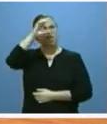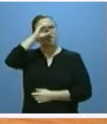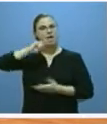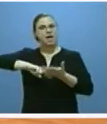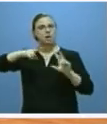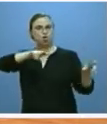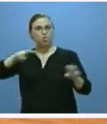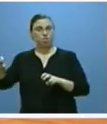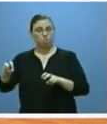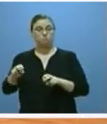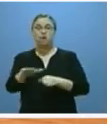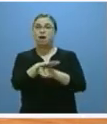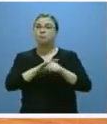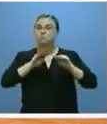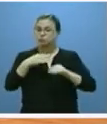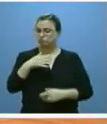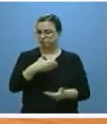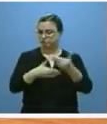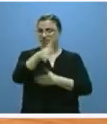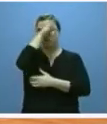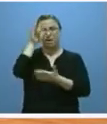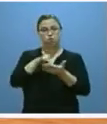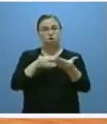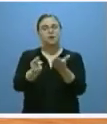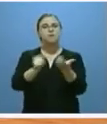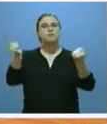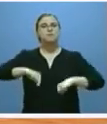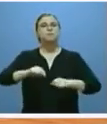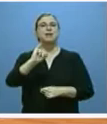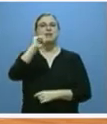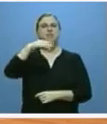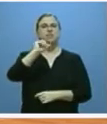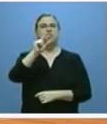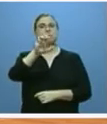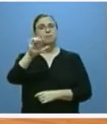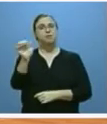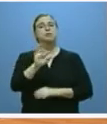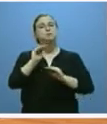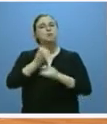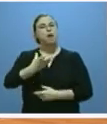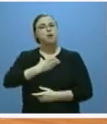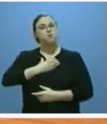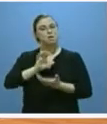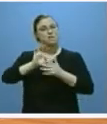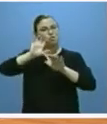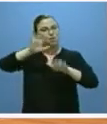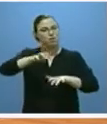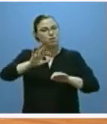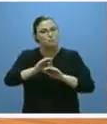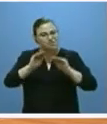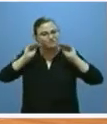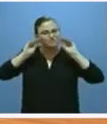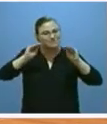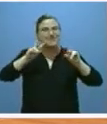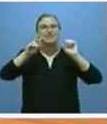En su marco este verano vamos a firmar un convenio con el INCIBE y el Ayuntamiento de León para potenciar nuestra especialización en